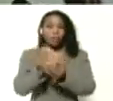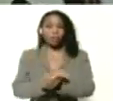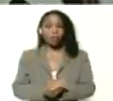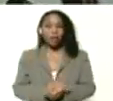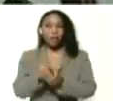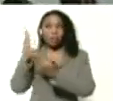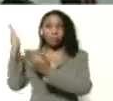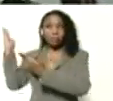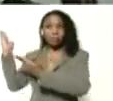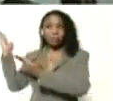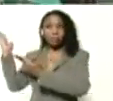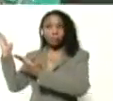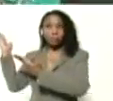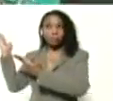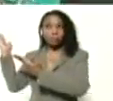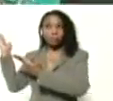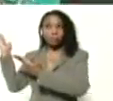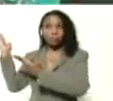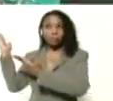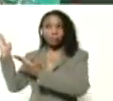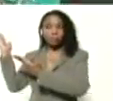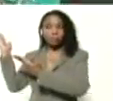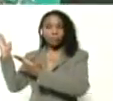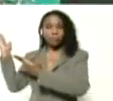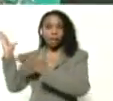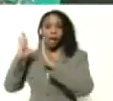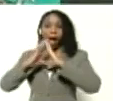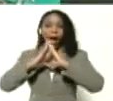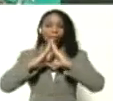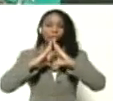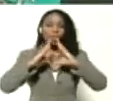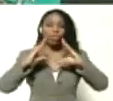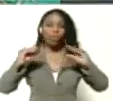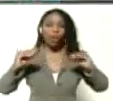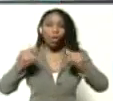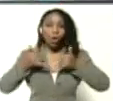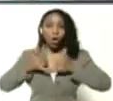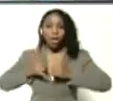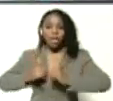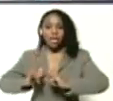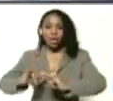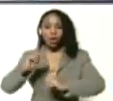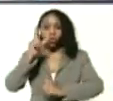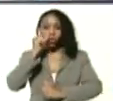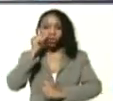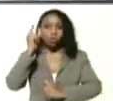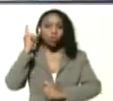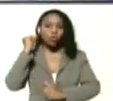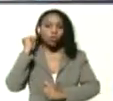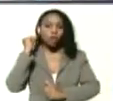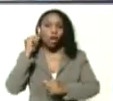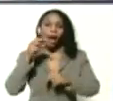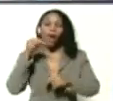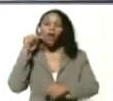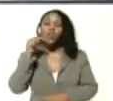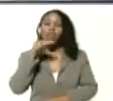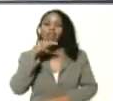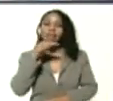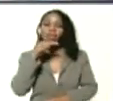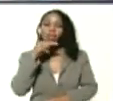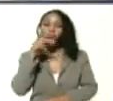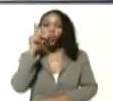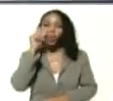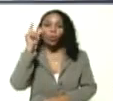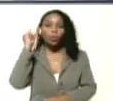exactamente a todos los hijos a todas las hijas a los nietos a las nietas